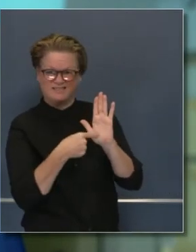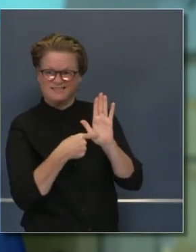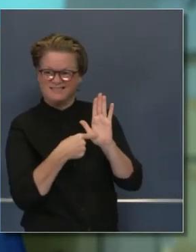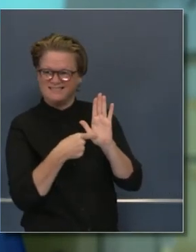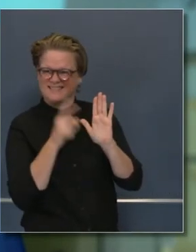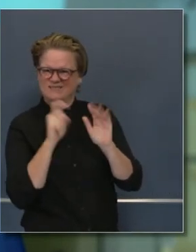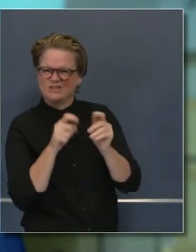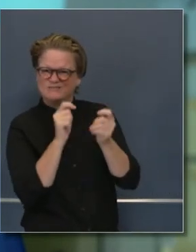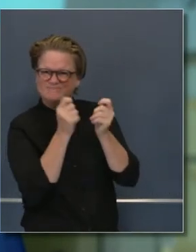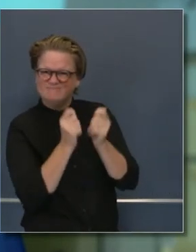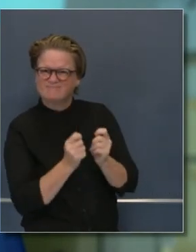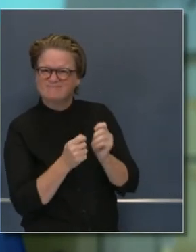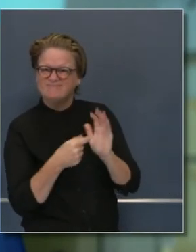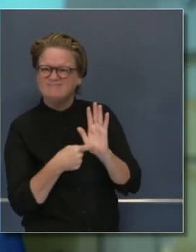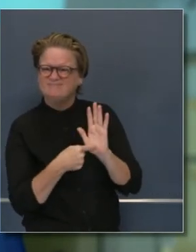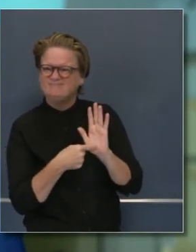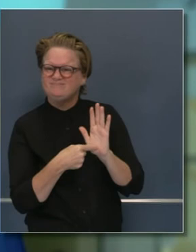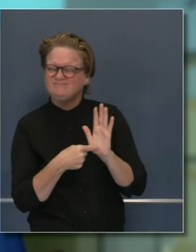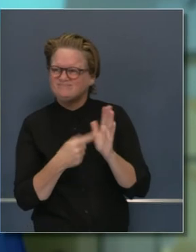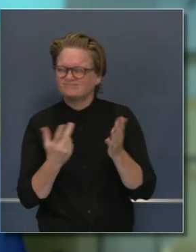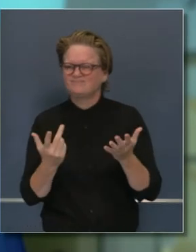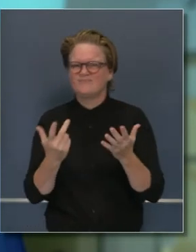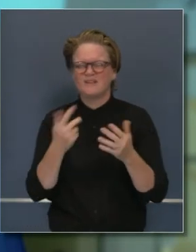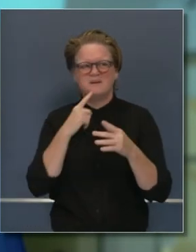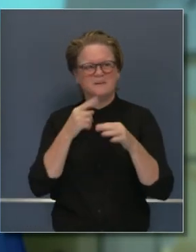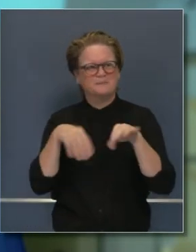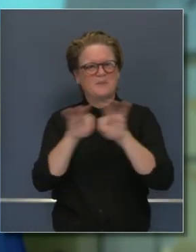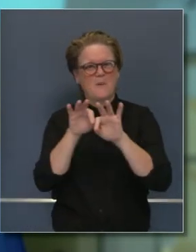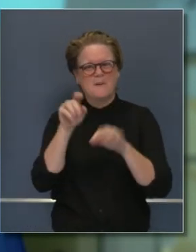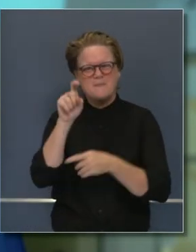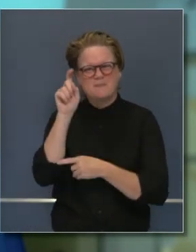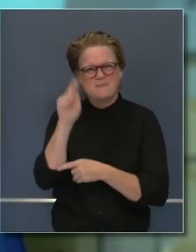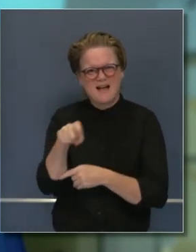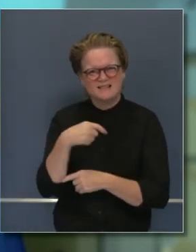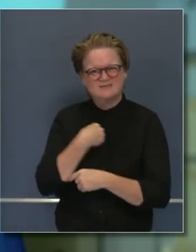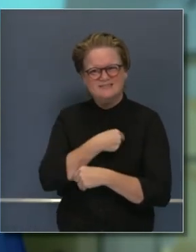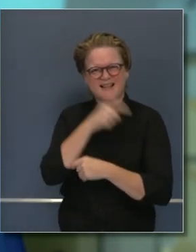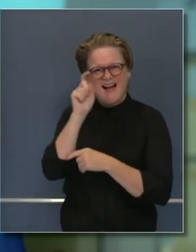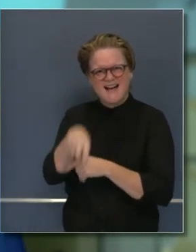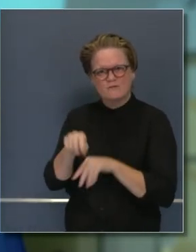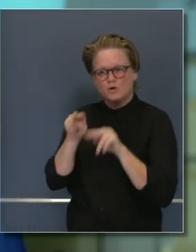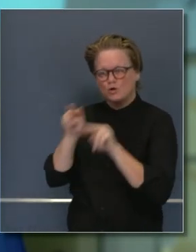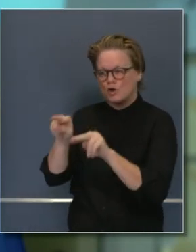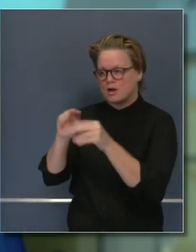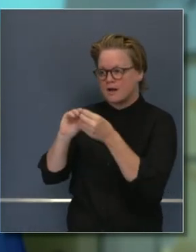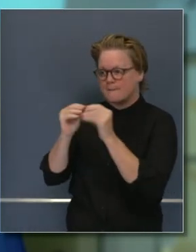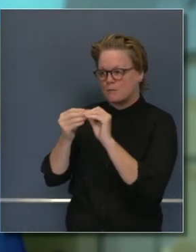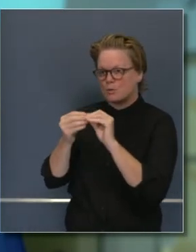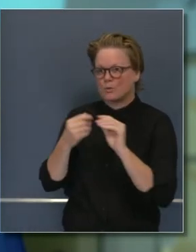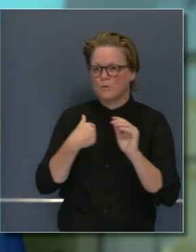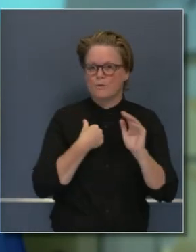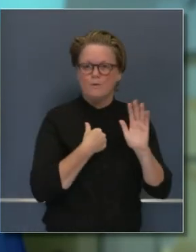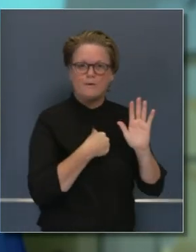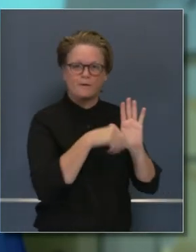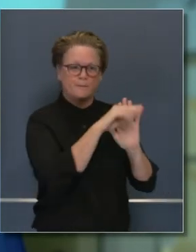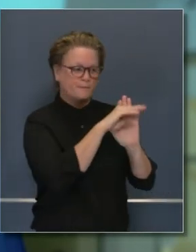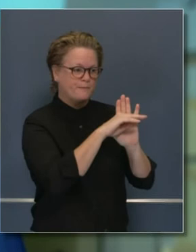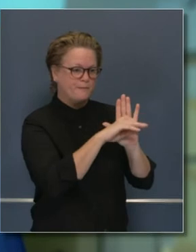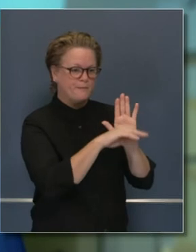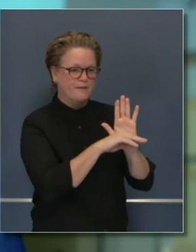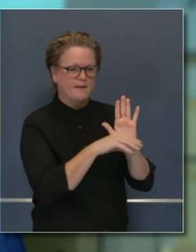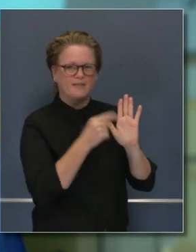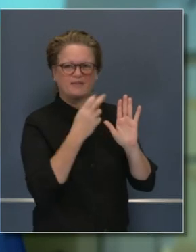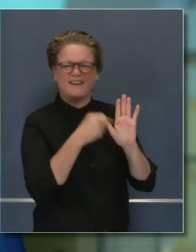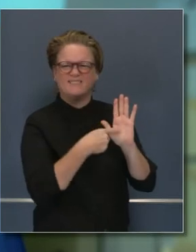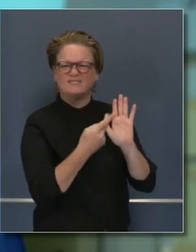cuando queremos expedir estas pautas en cuanto a deportes en grupo, en equipos. Y queremos que sea todo